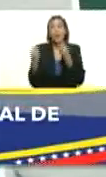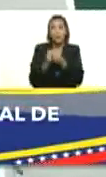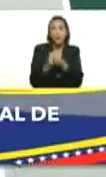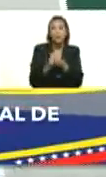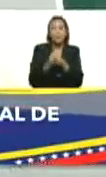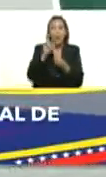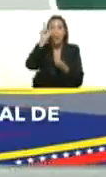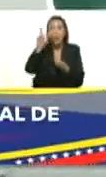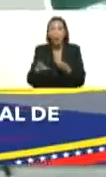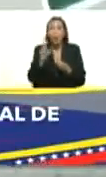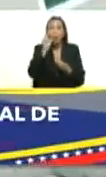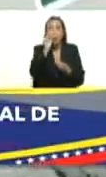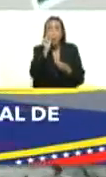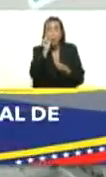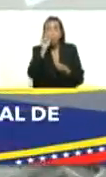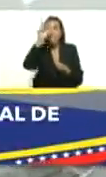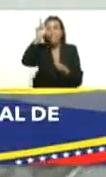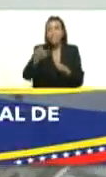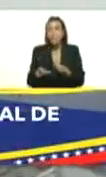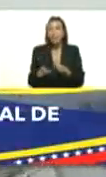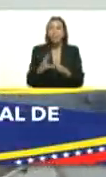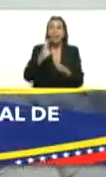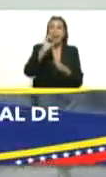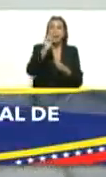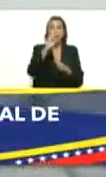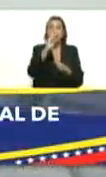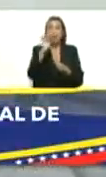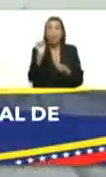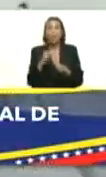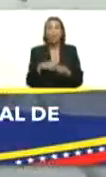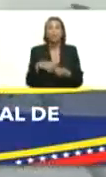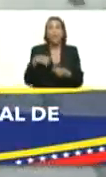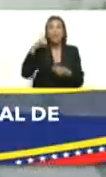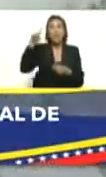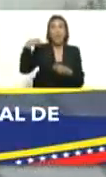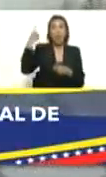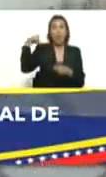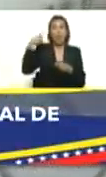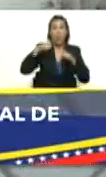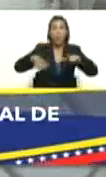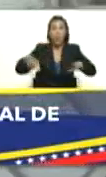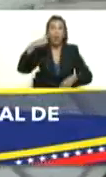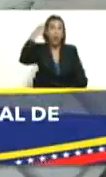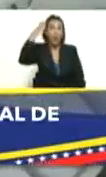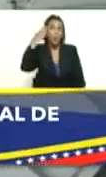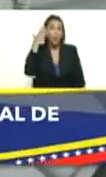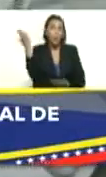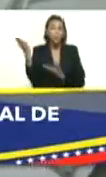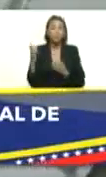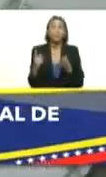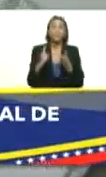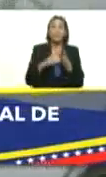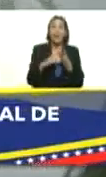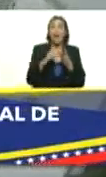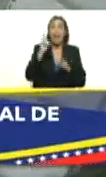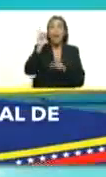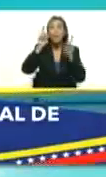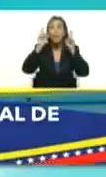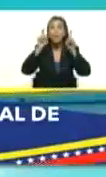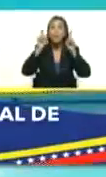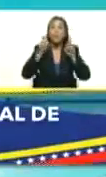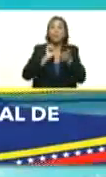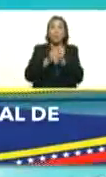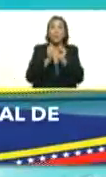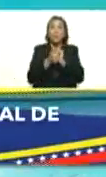Casanova que estuvo en los Juegos Olímpicos de Londres está el ministro Mervyn Maldonado los entrenadores de la Selección